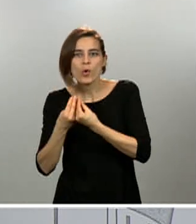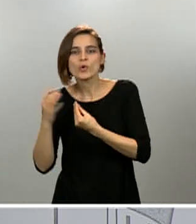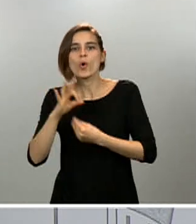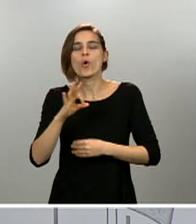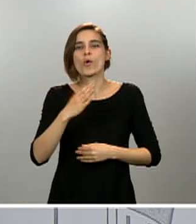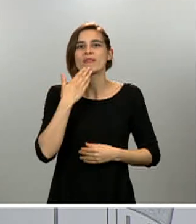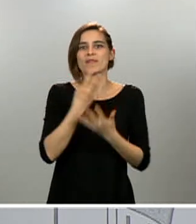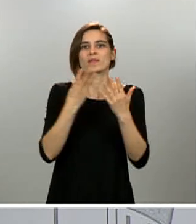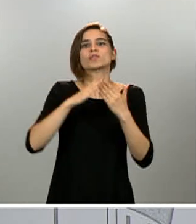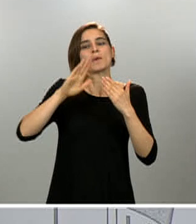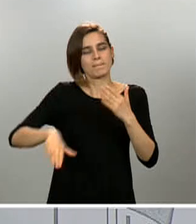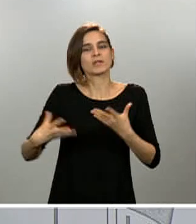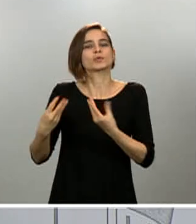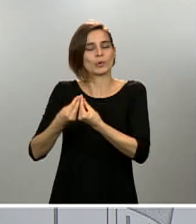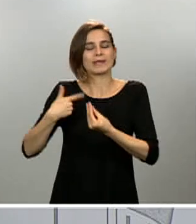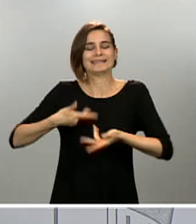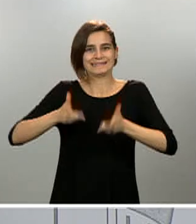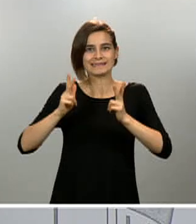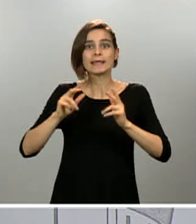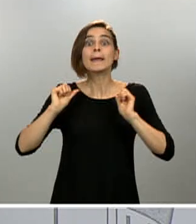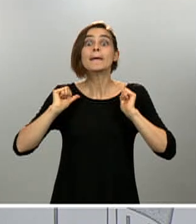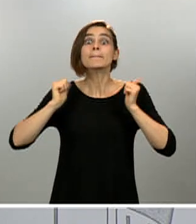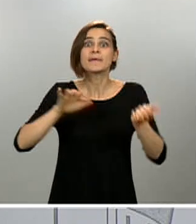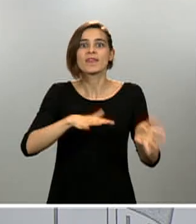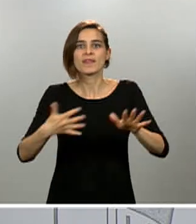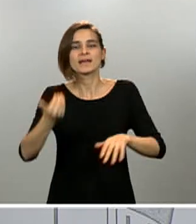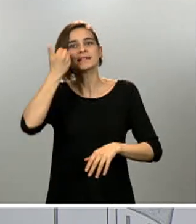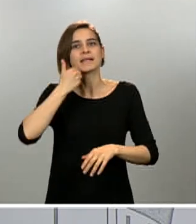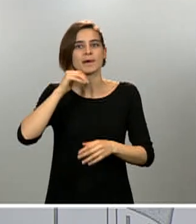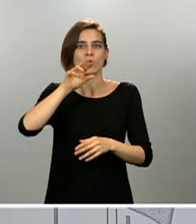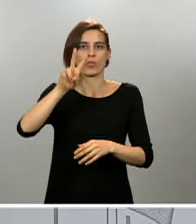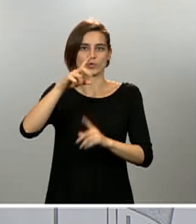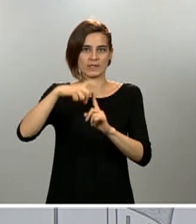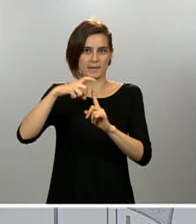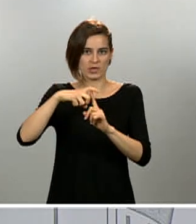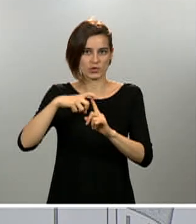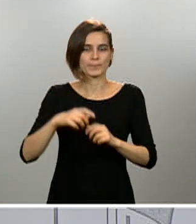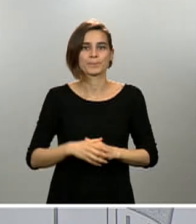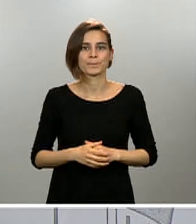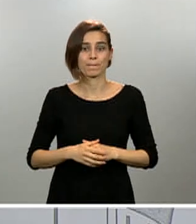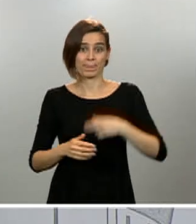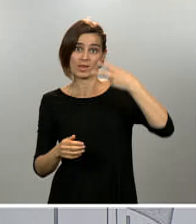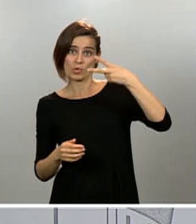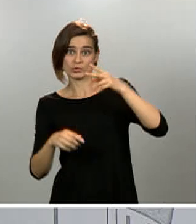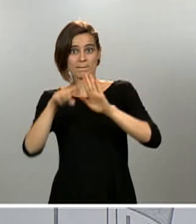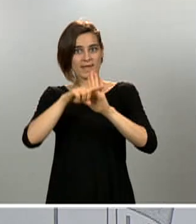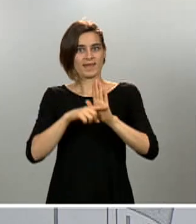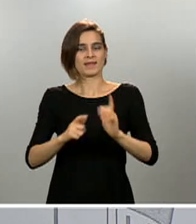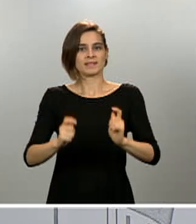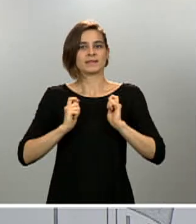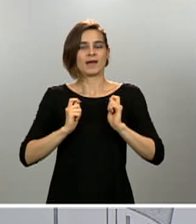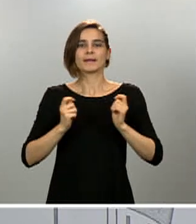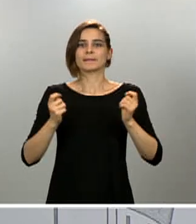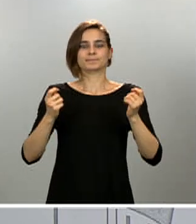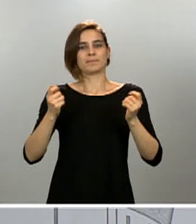sábado día 2 de mayo. Por tanto, dos medidas de alivio en consonancia con la evolución que está